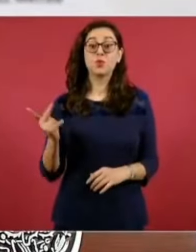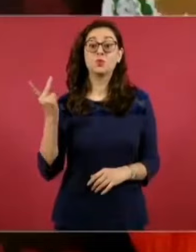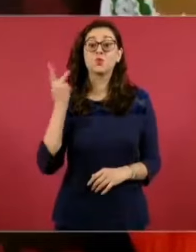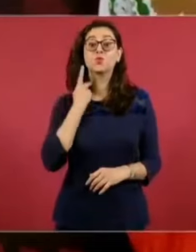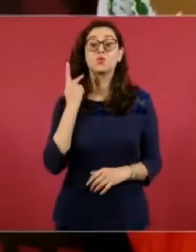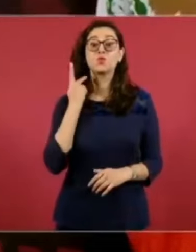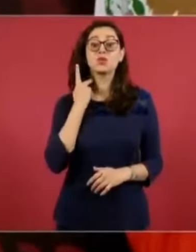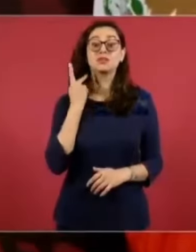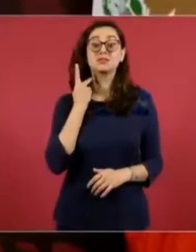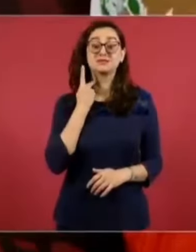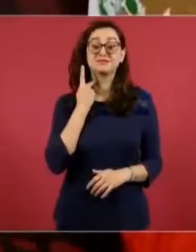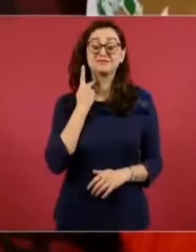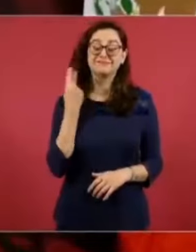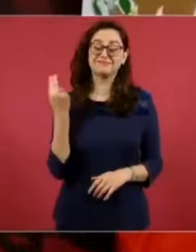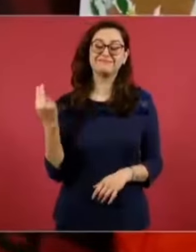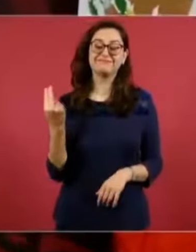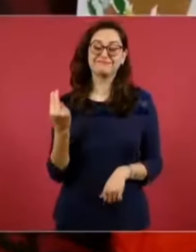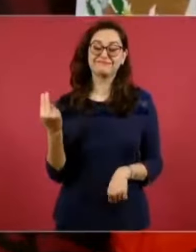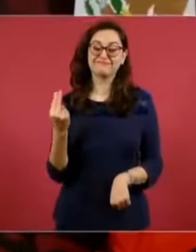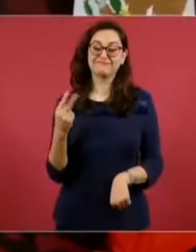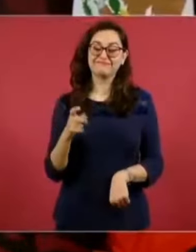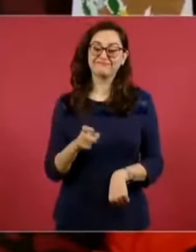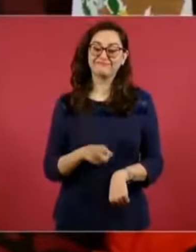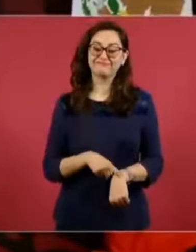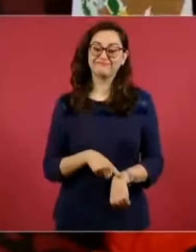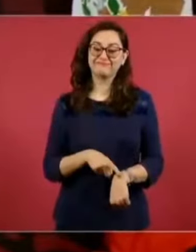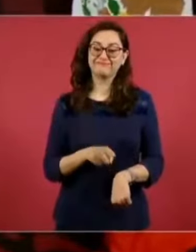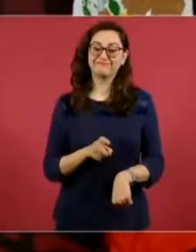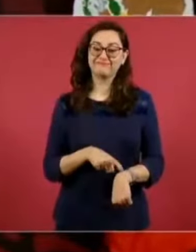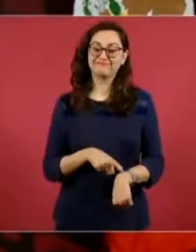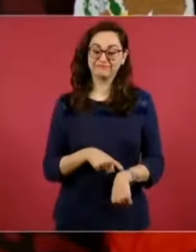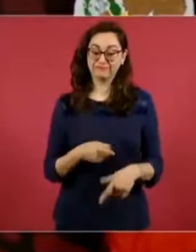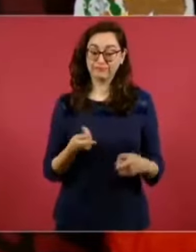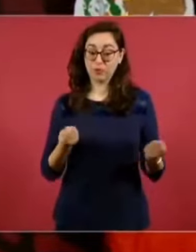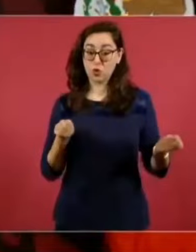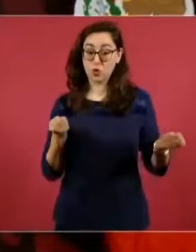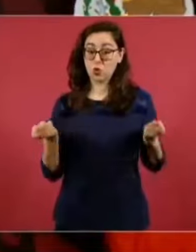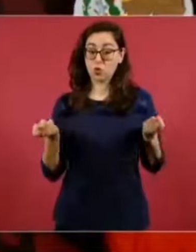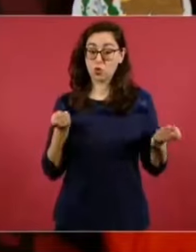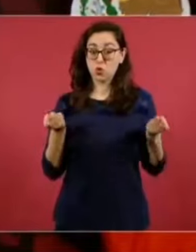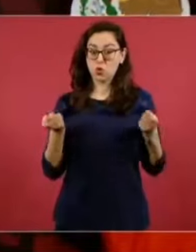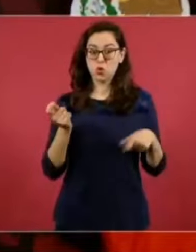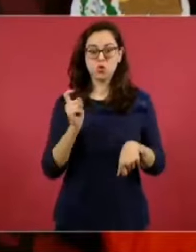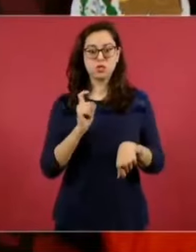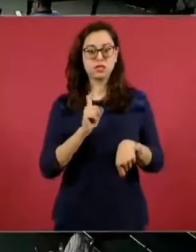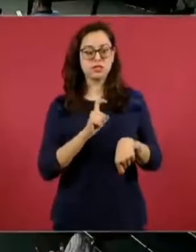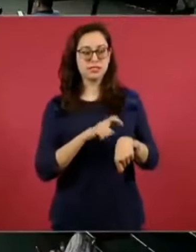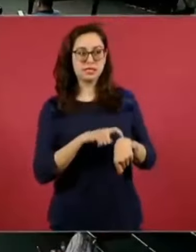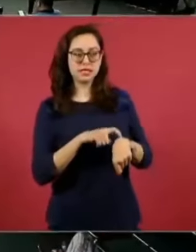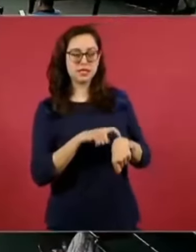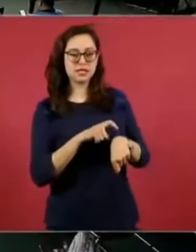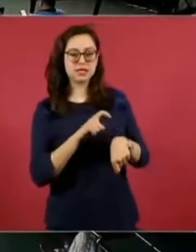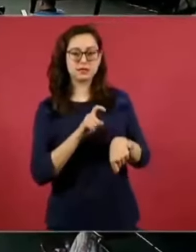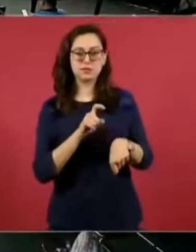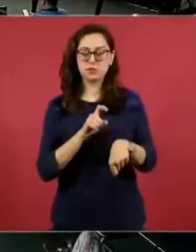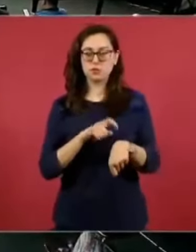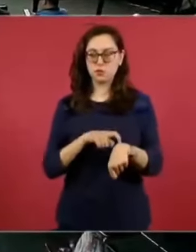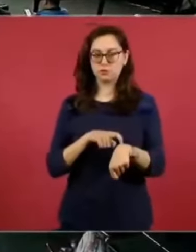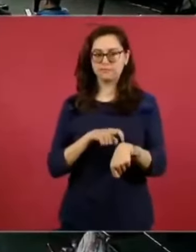cosas, es tiempo, manejo de tiempos. Y